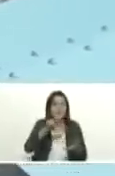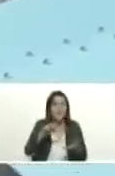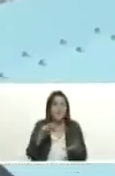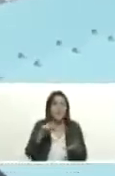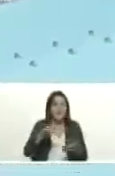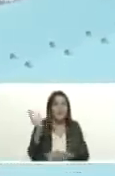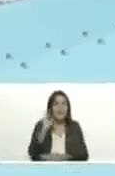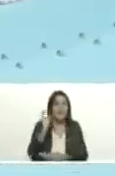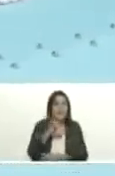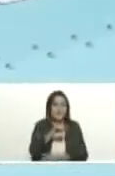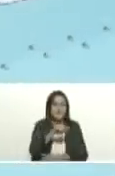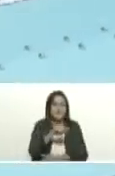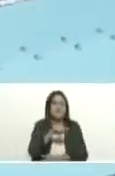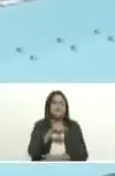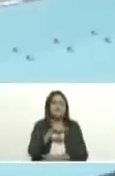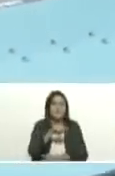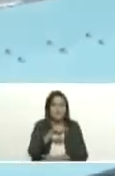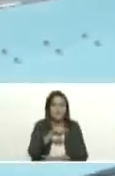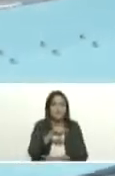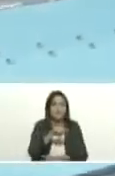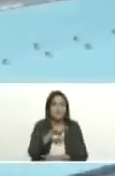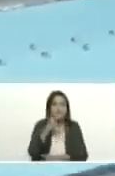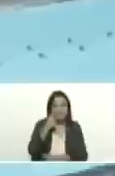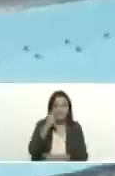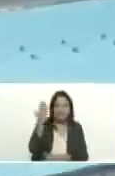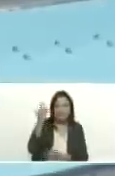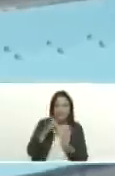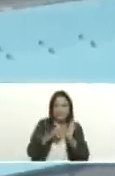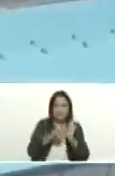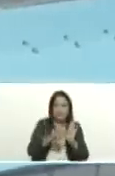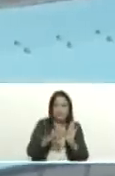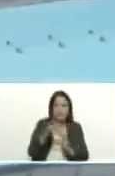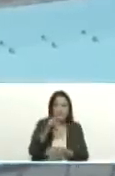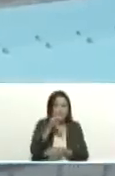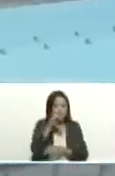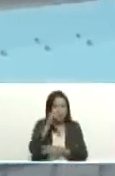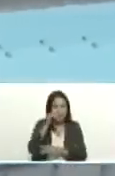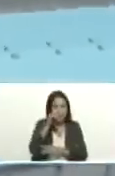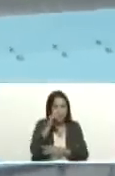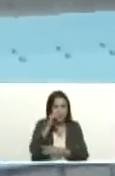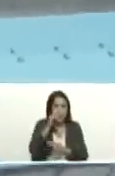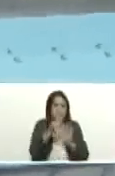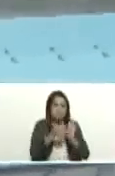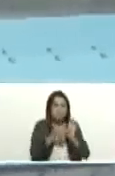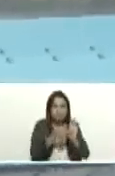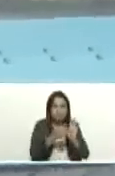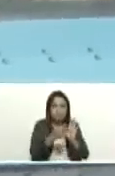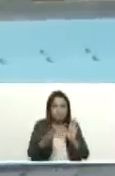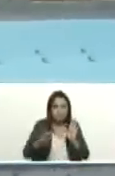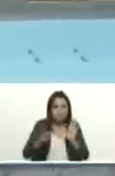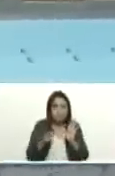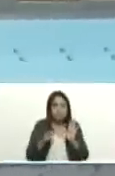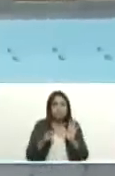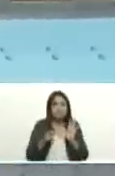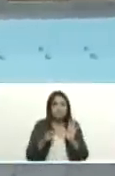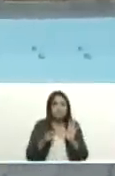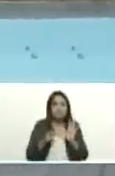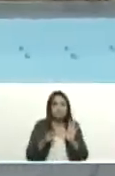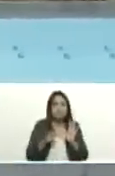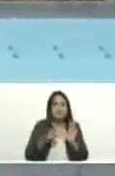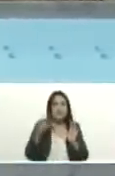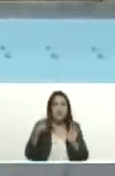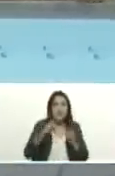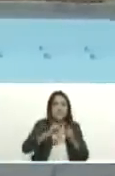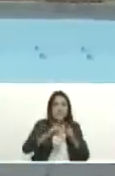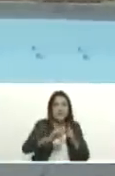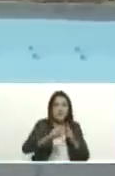como se están observando pues ahí en las cámaras hay materiales para atender todas las situaciones